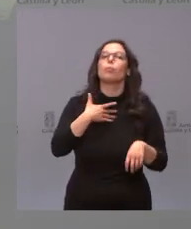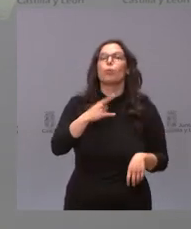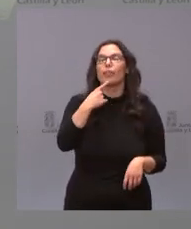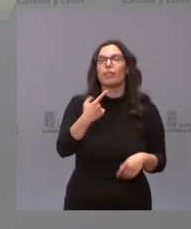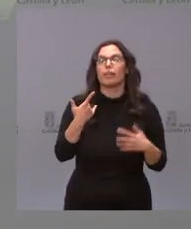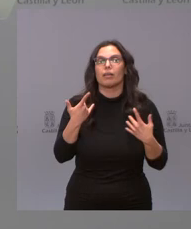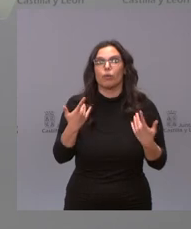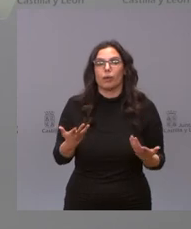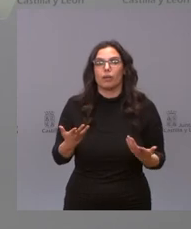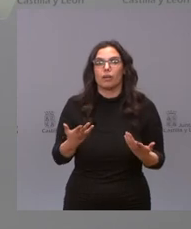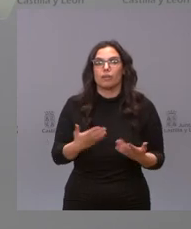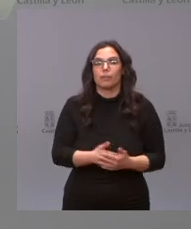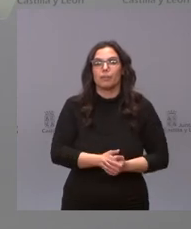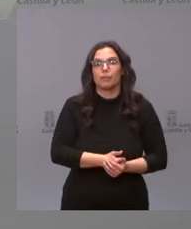que